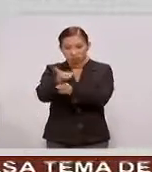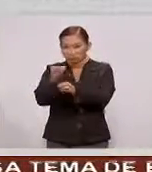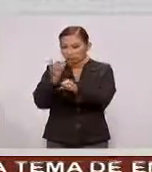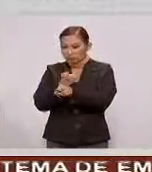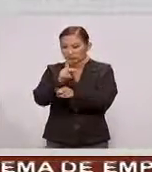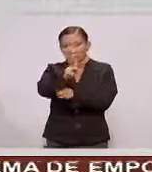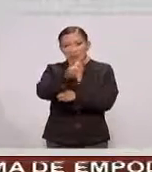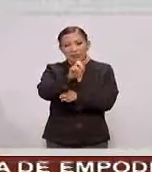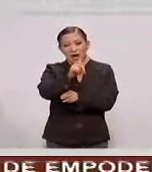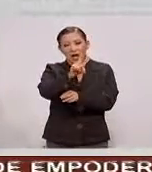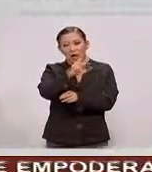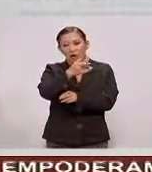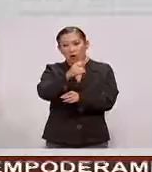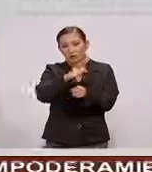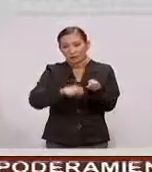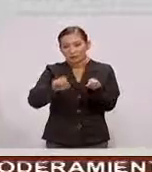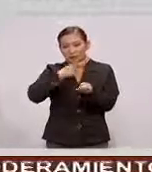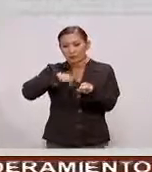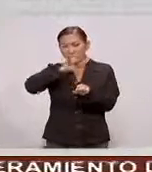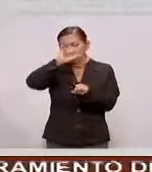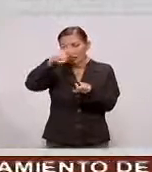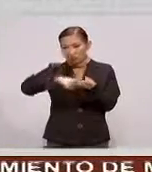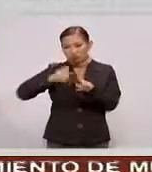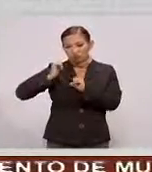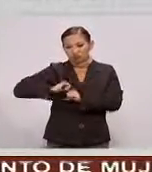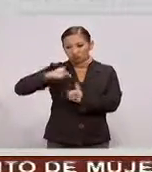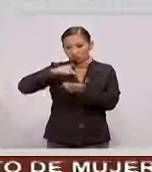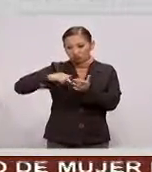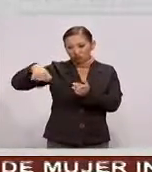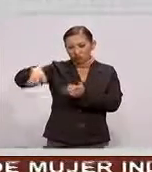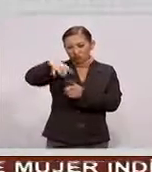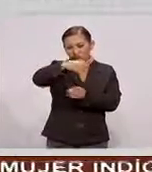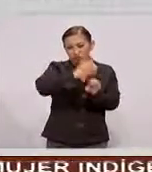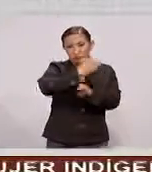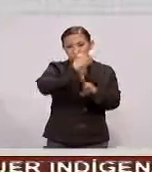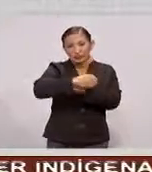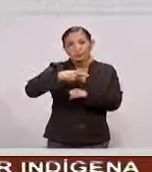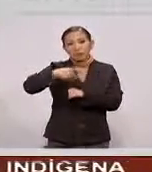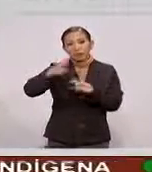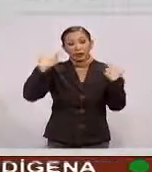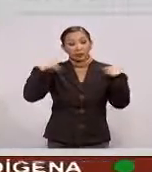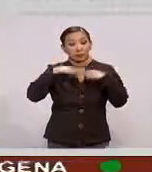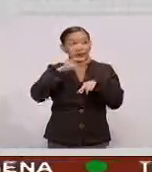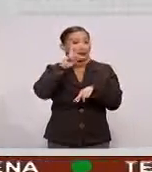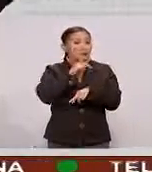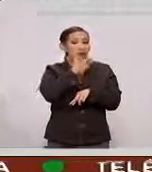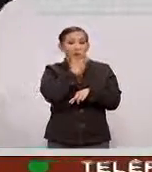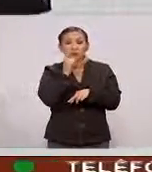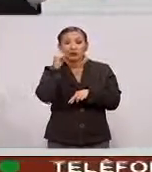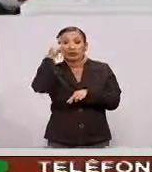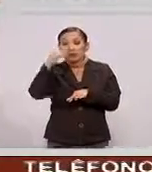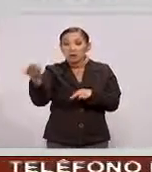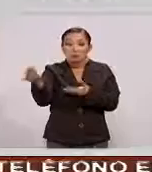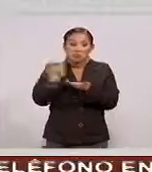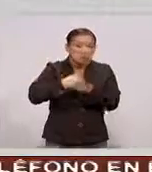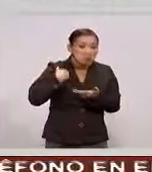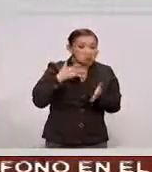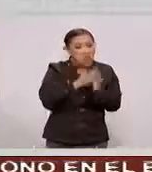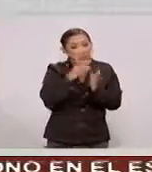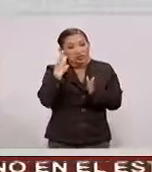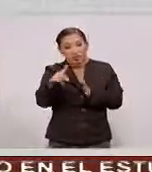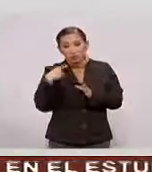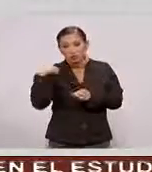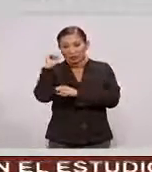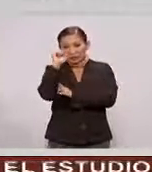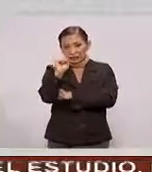pedagogos A expertos A las autoridades locales Y a las maestras Y a los maestros de México Y por supuesto A su